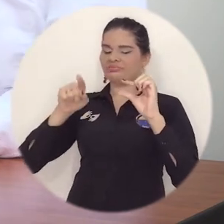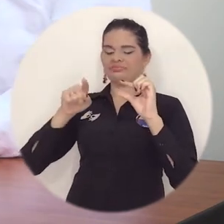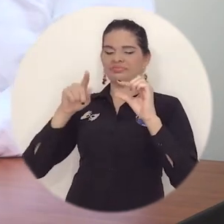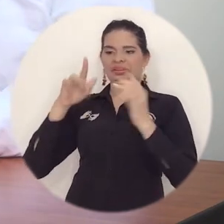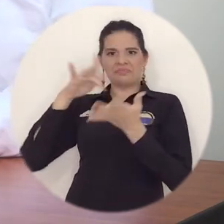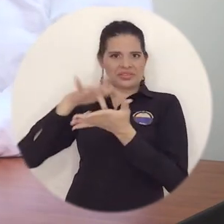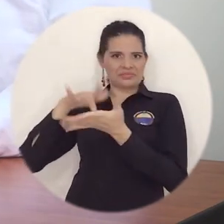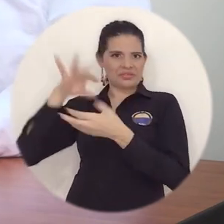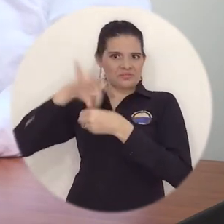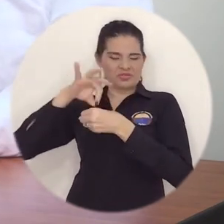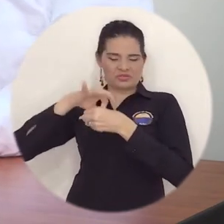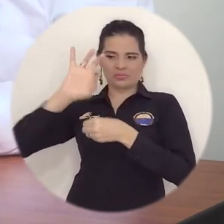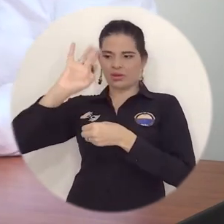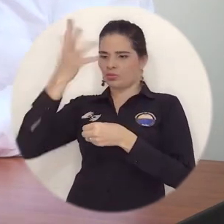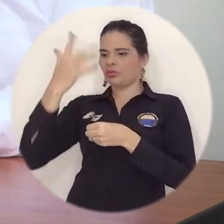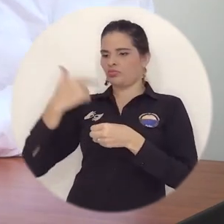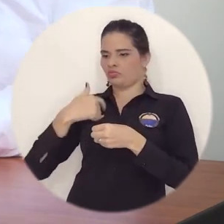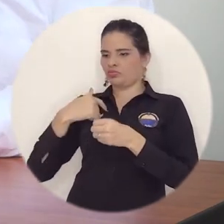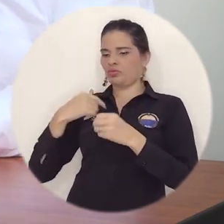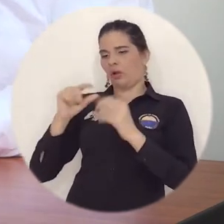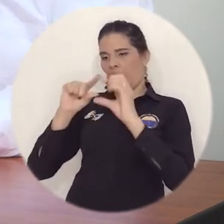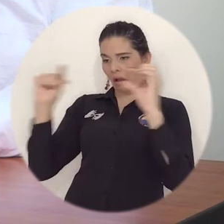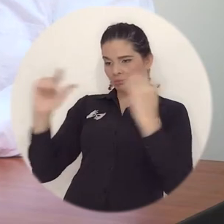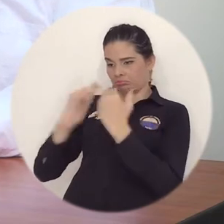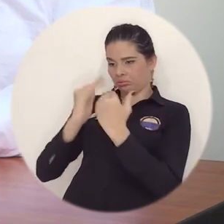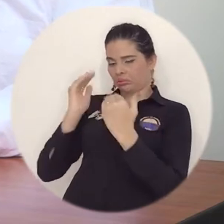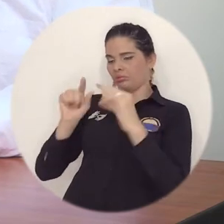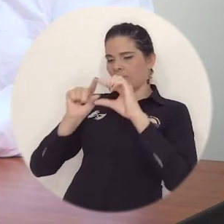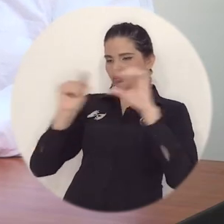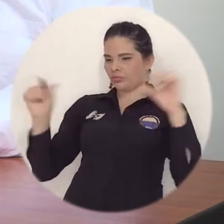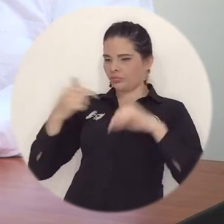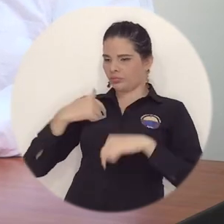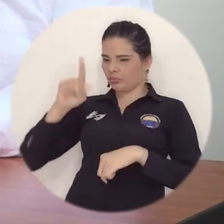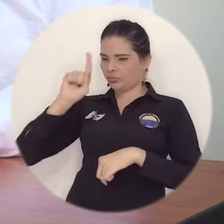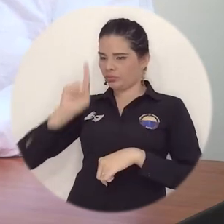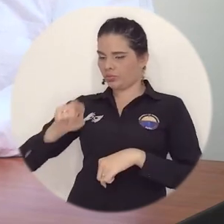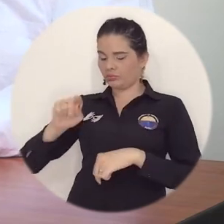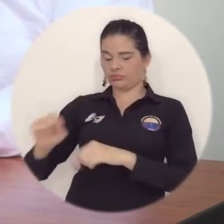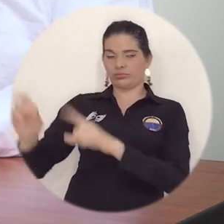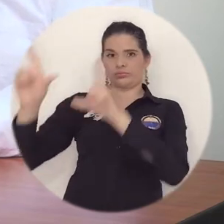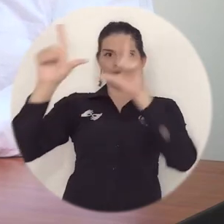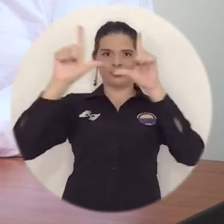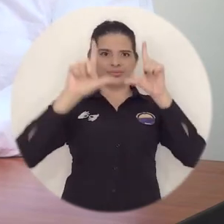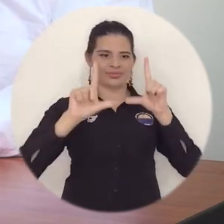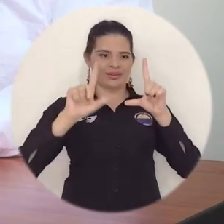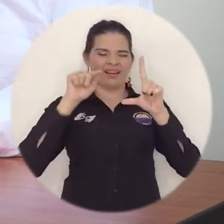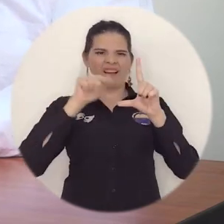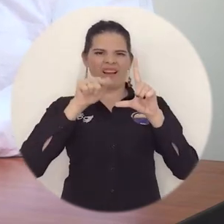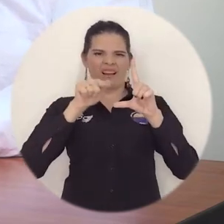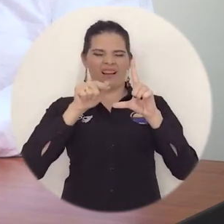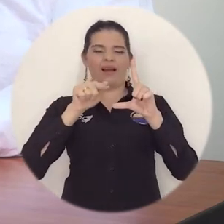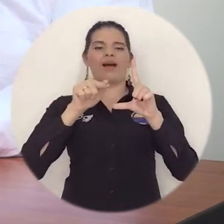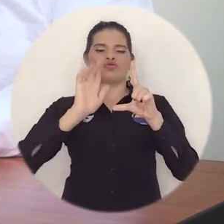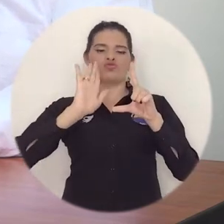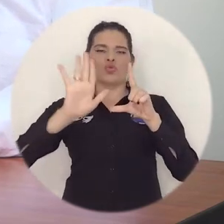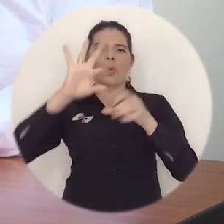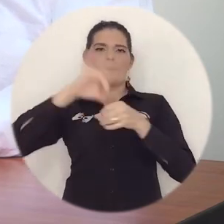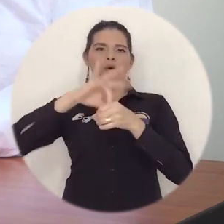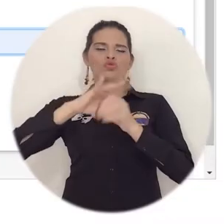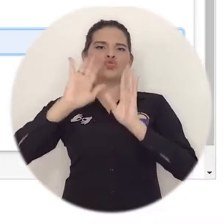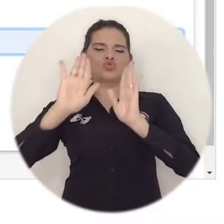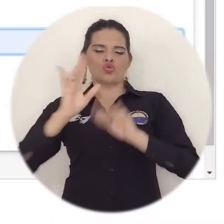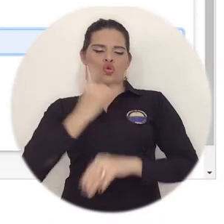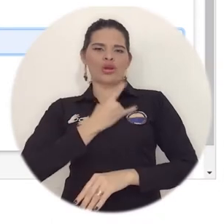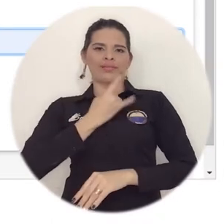Esta invitación lo dirigirá hacia la plataforma de voto electrónico de la Universidad de